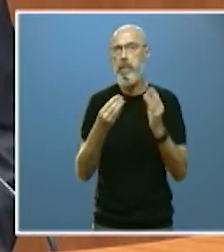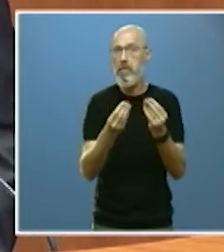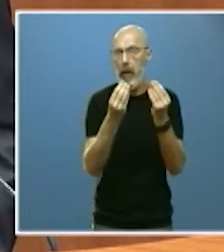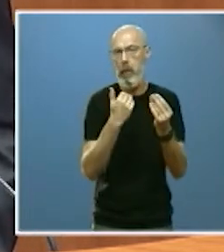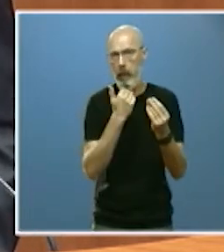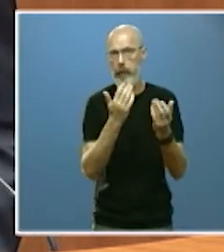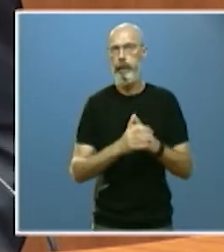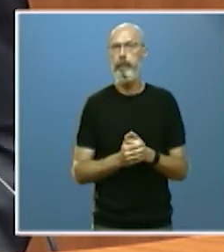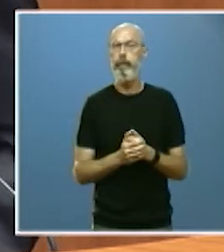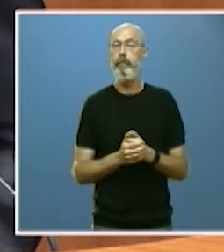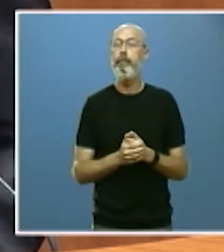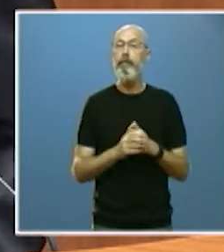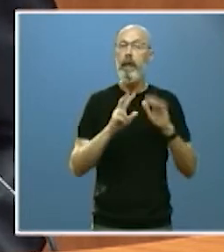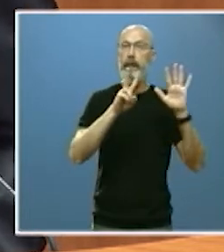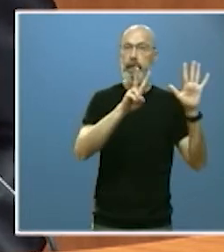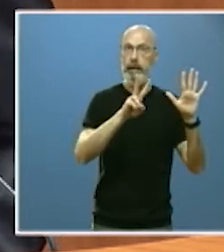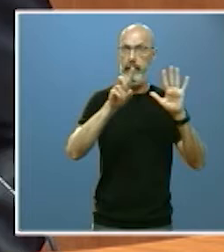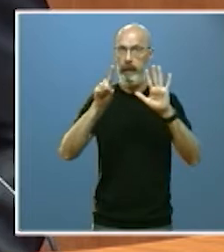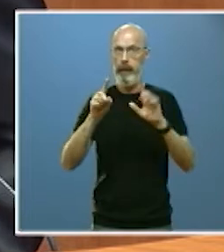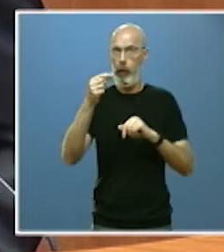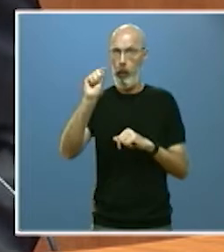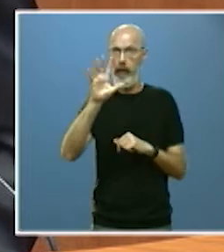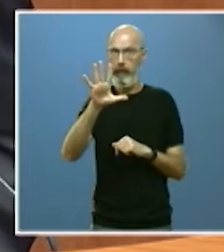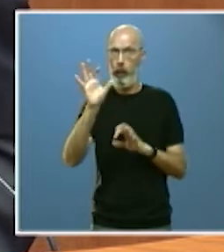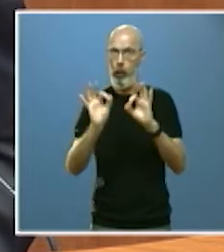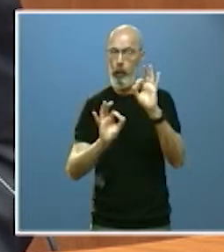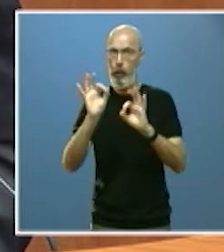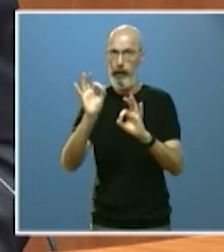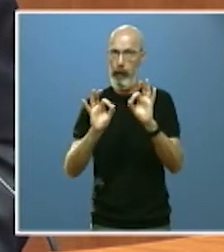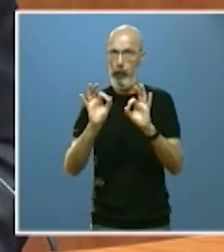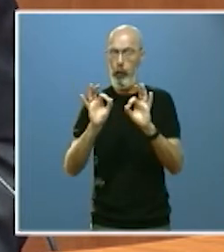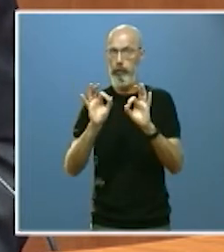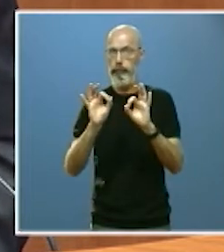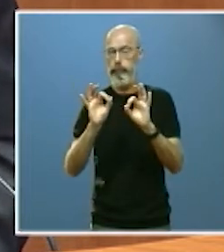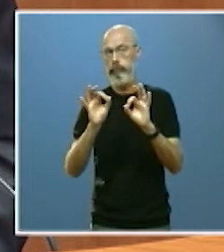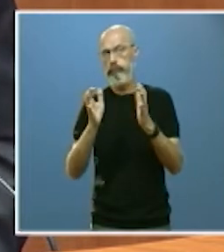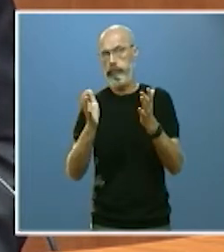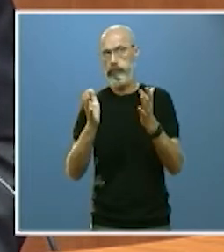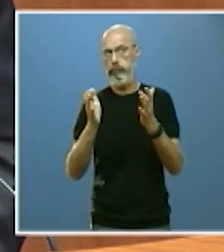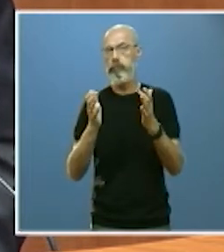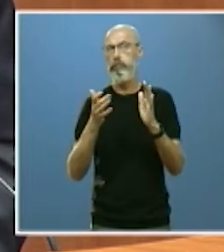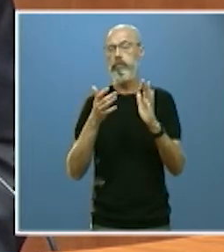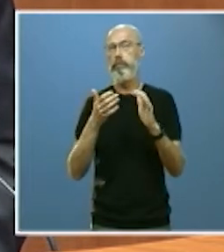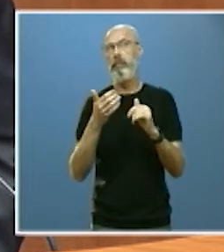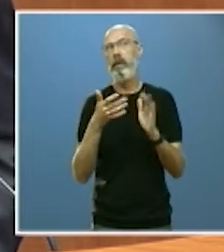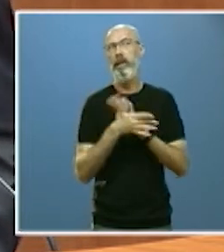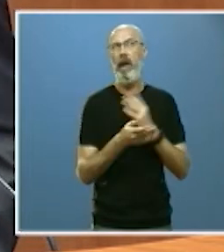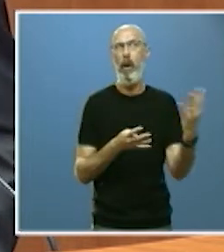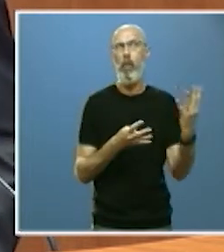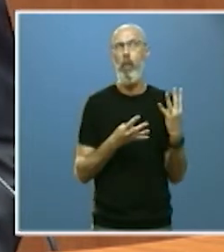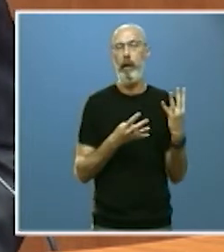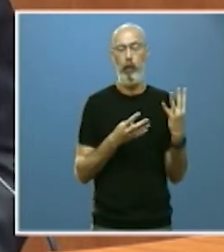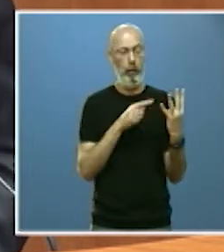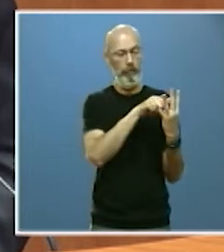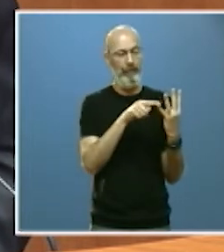El 76,5%, por lo tanto, tres, un poquito más de tres de cada cuatro, de los